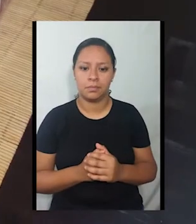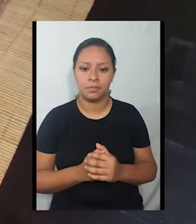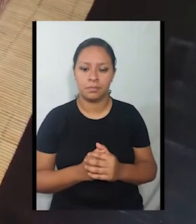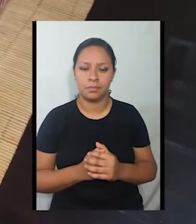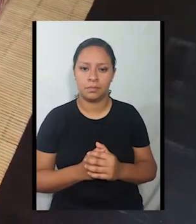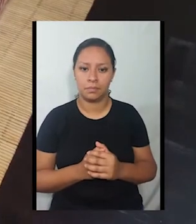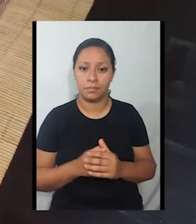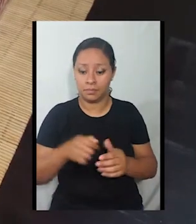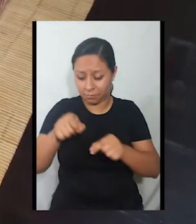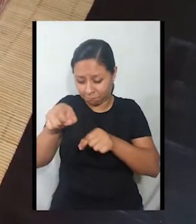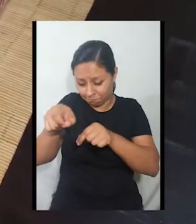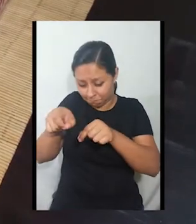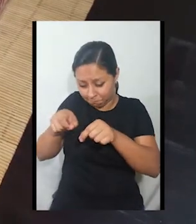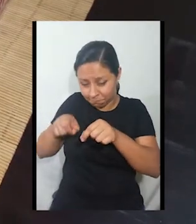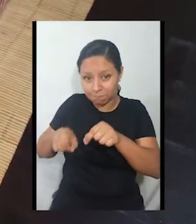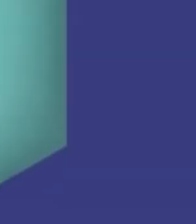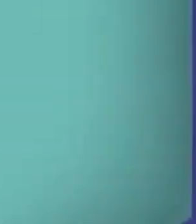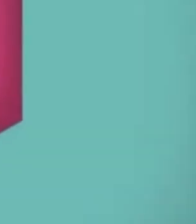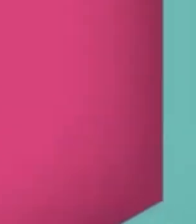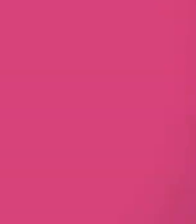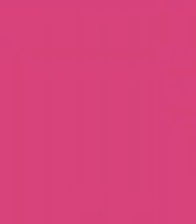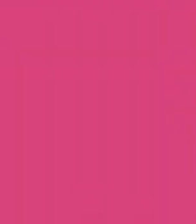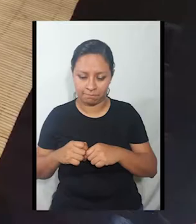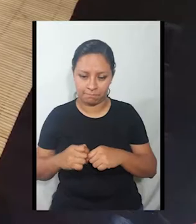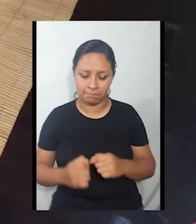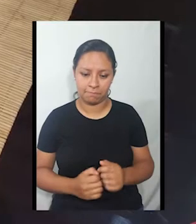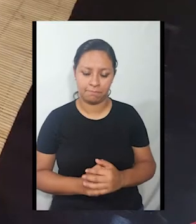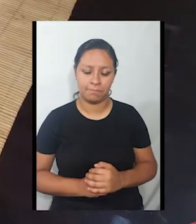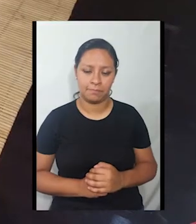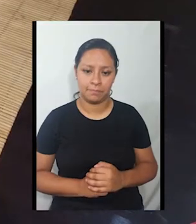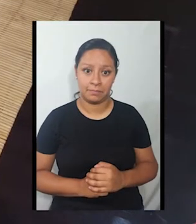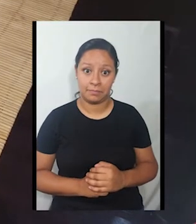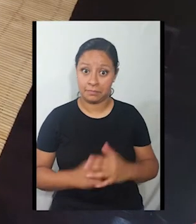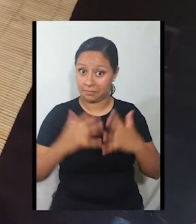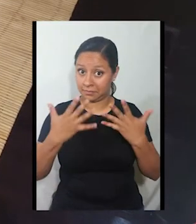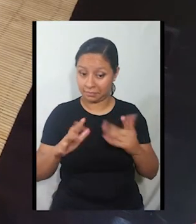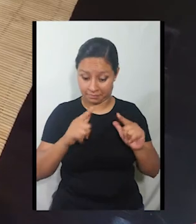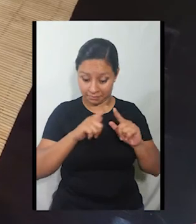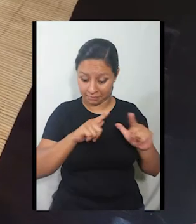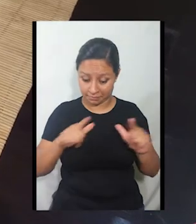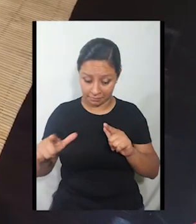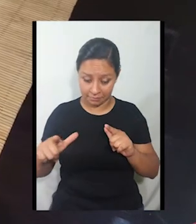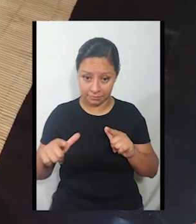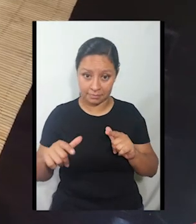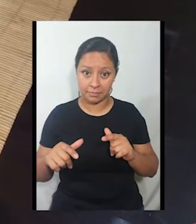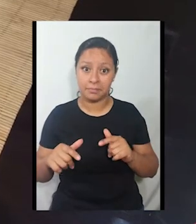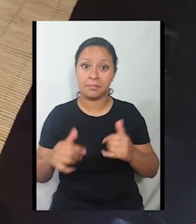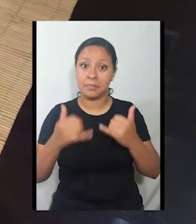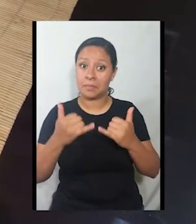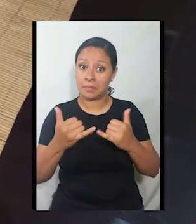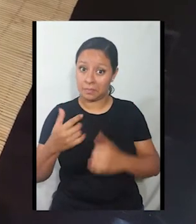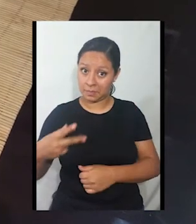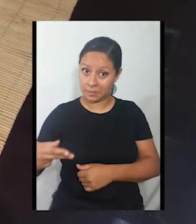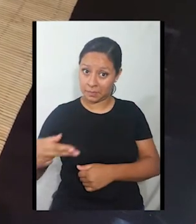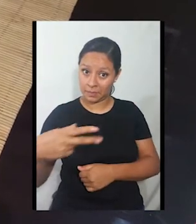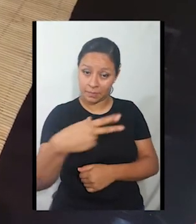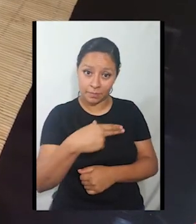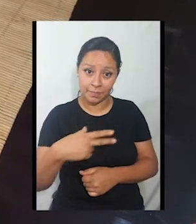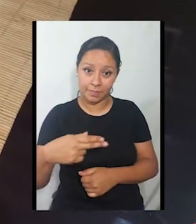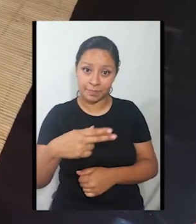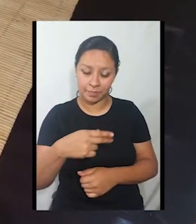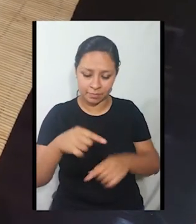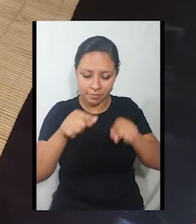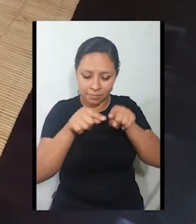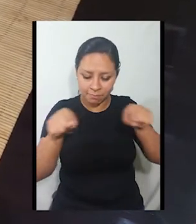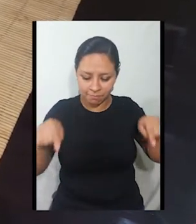a remarcarlos. ¿Ok? Una vez remarcado, vamos a cortar la parte del centro. Todo